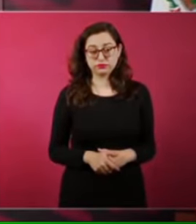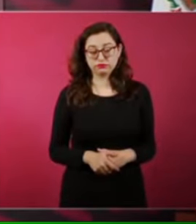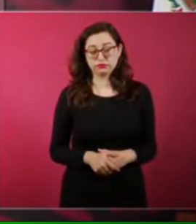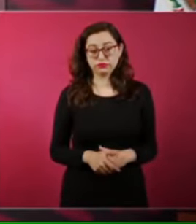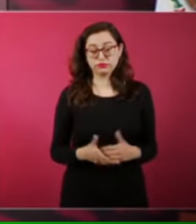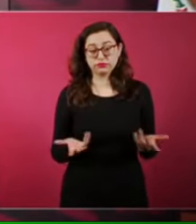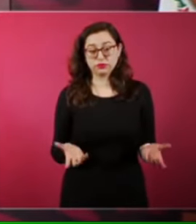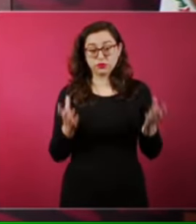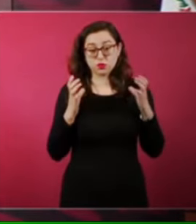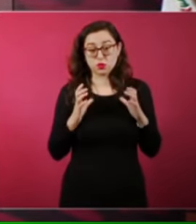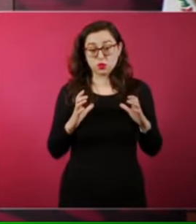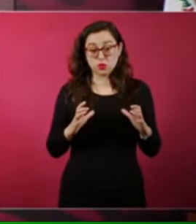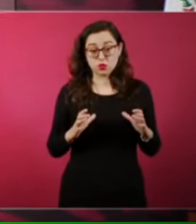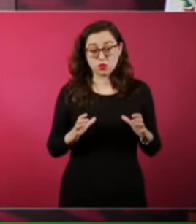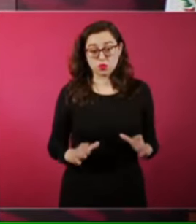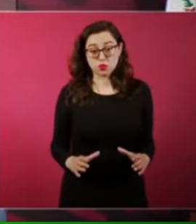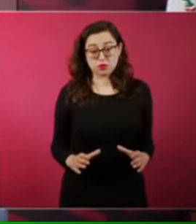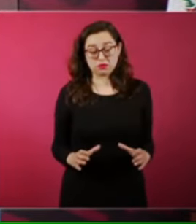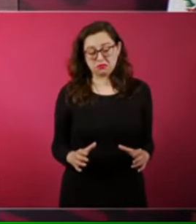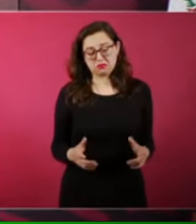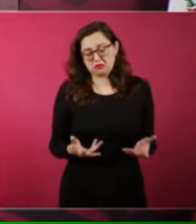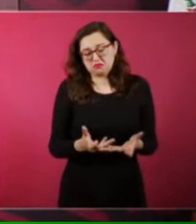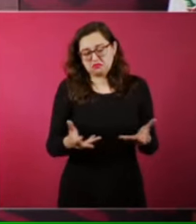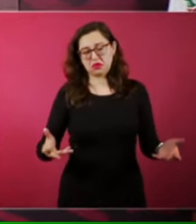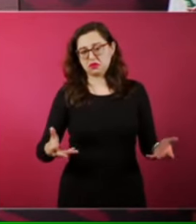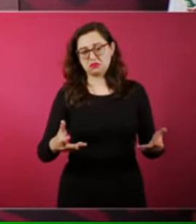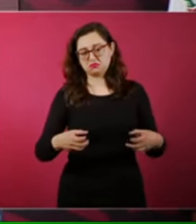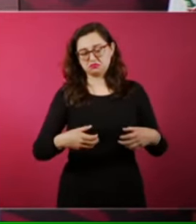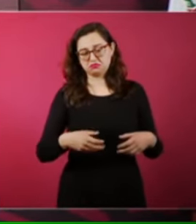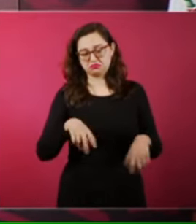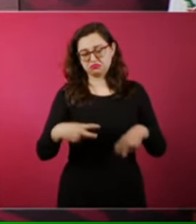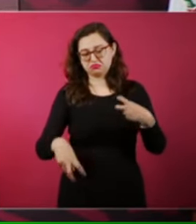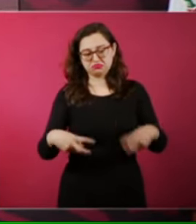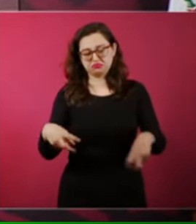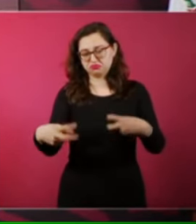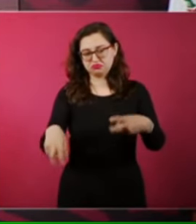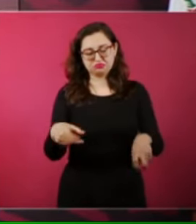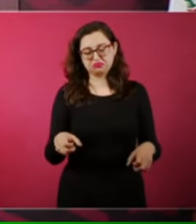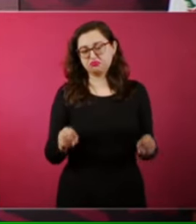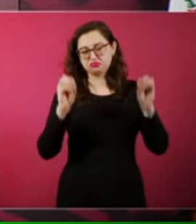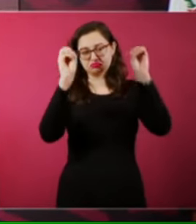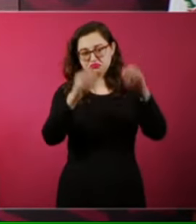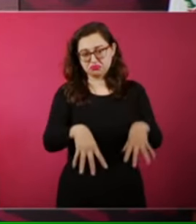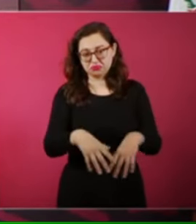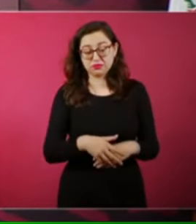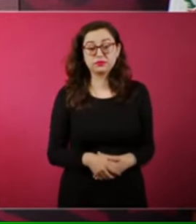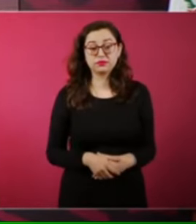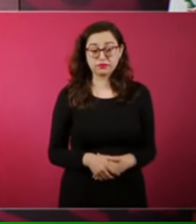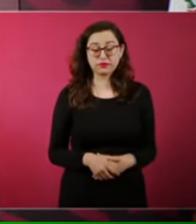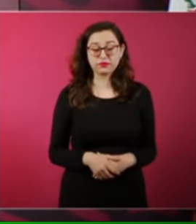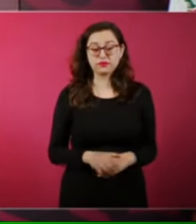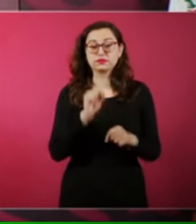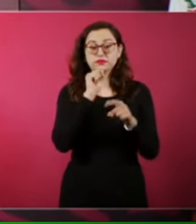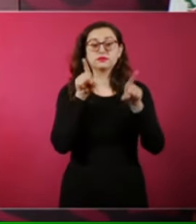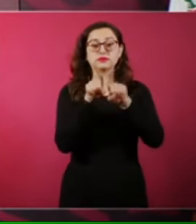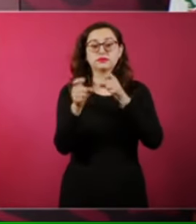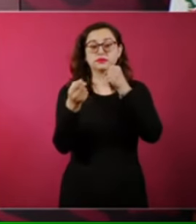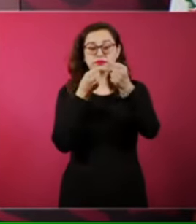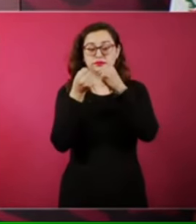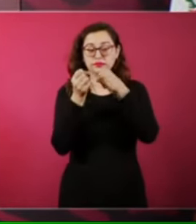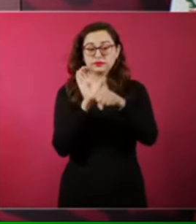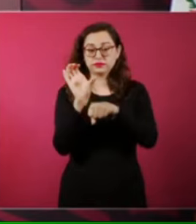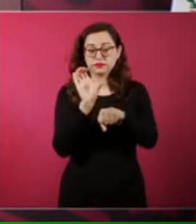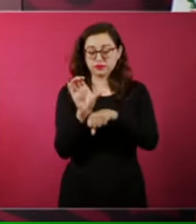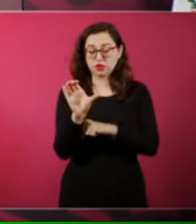lo entierran en una fosa común con otros guerrilleros, un periodista colombiano, Pereira.